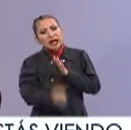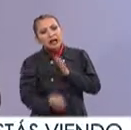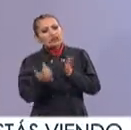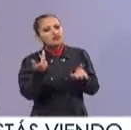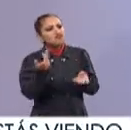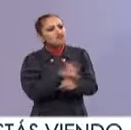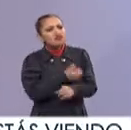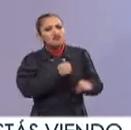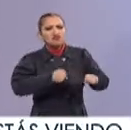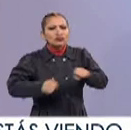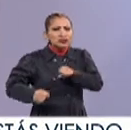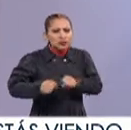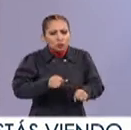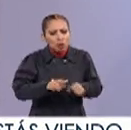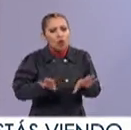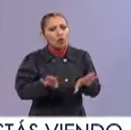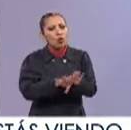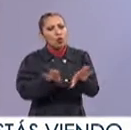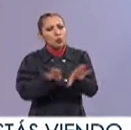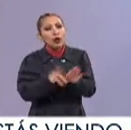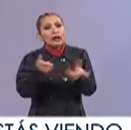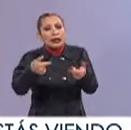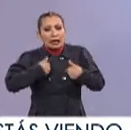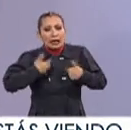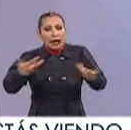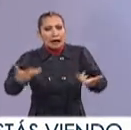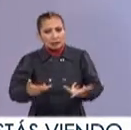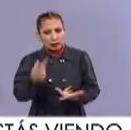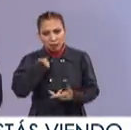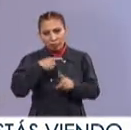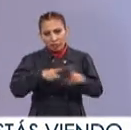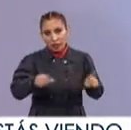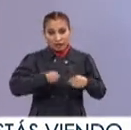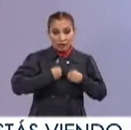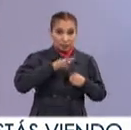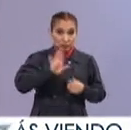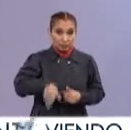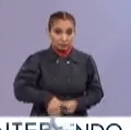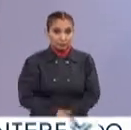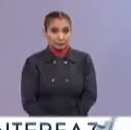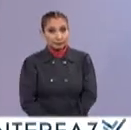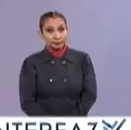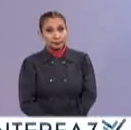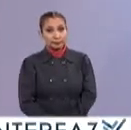de qué son los sismos Y cómo actuar puede ser precisamente la diferencia entre la vida y la muerte